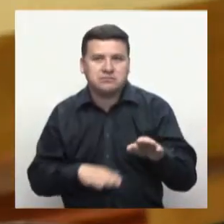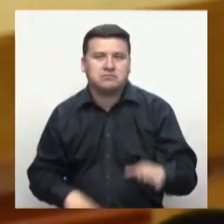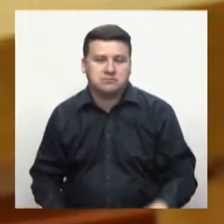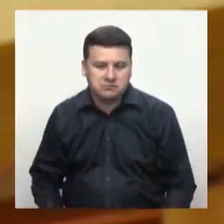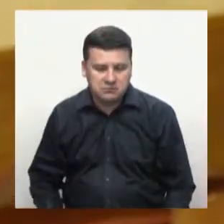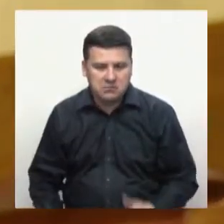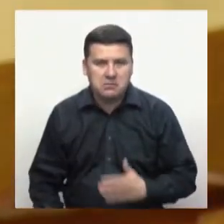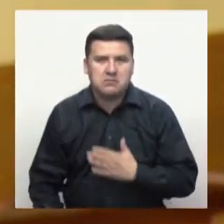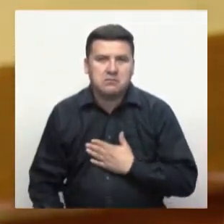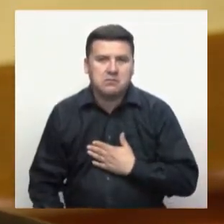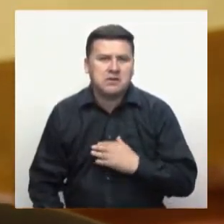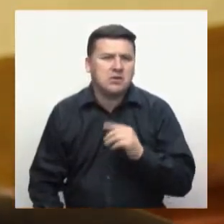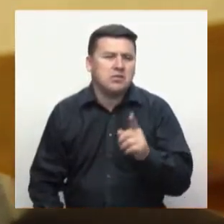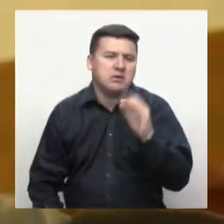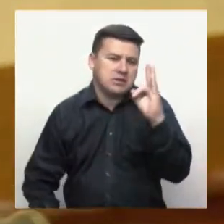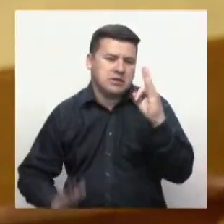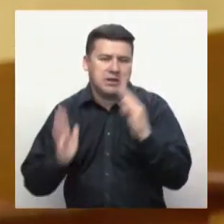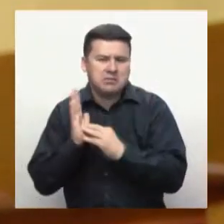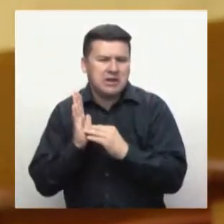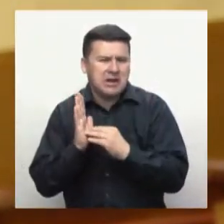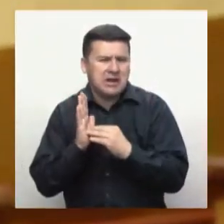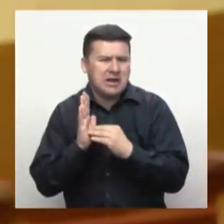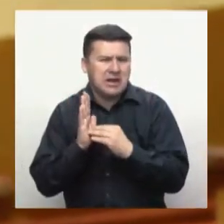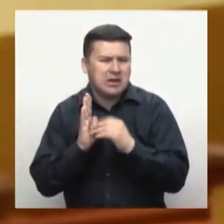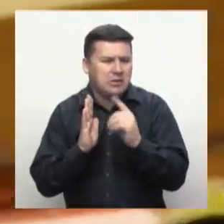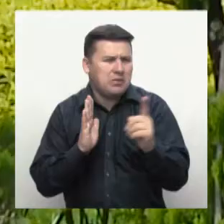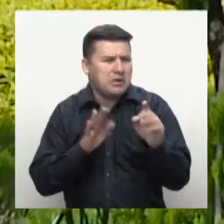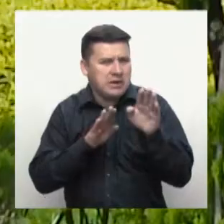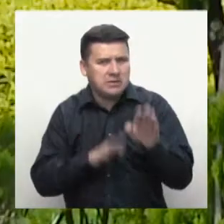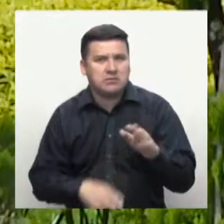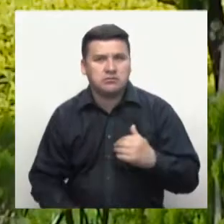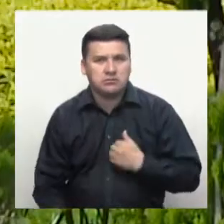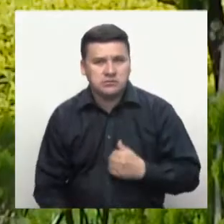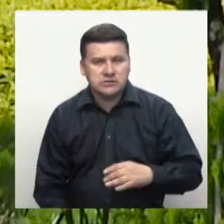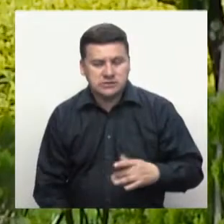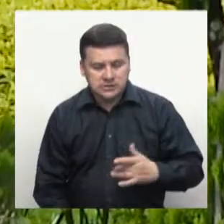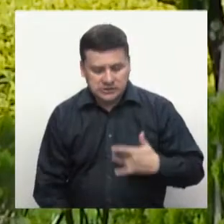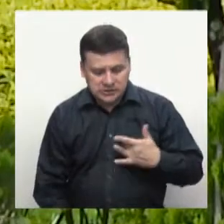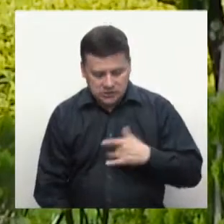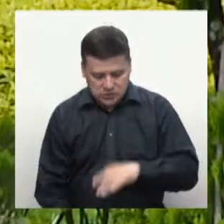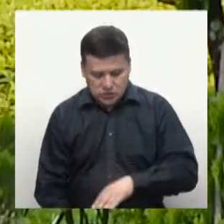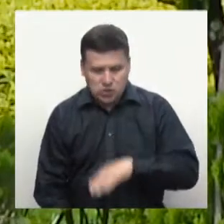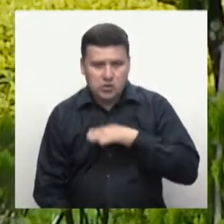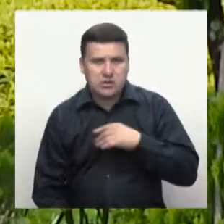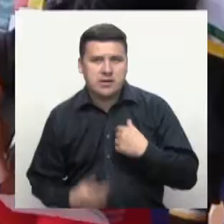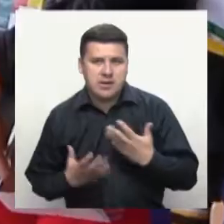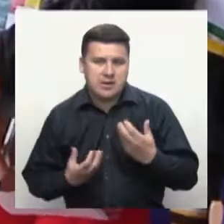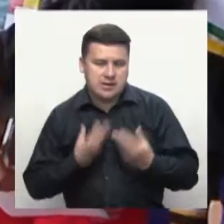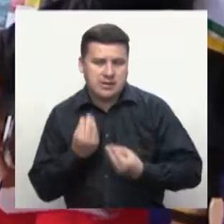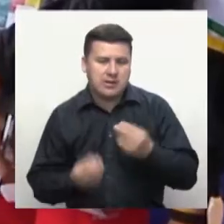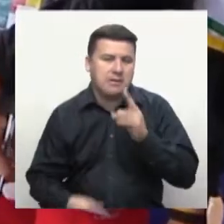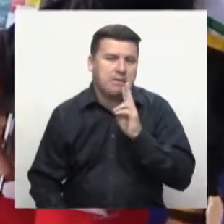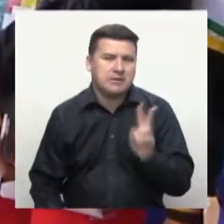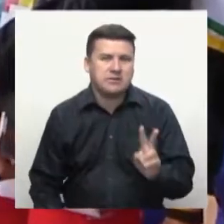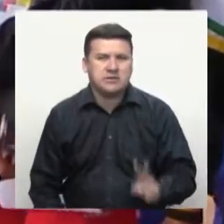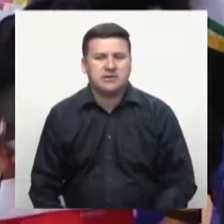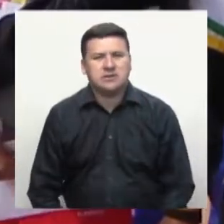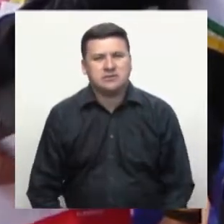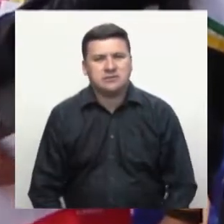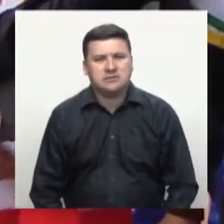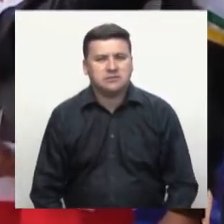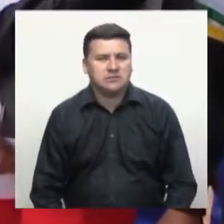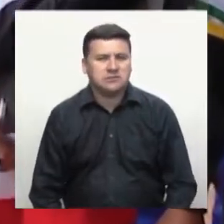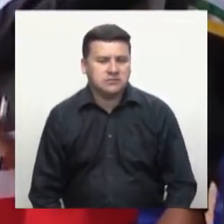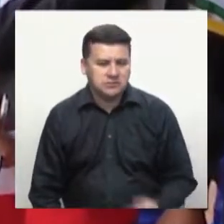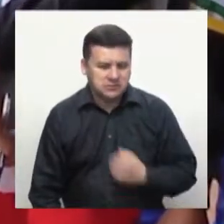representante de tres mil y pico de personas. Me siento sumamente orgulloso de eso. Era lo que yo hacía allá en Venezuela.